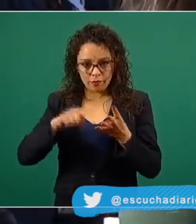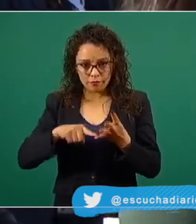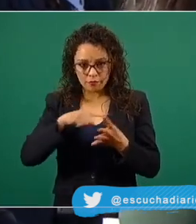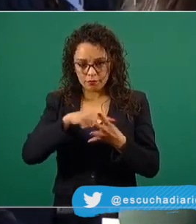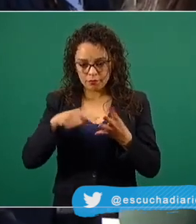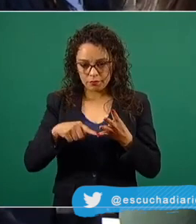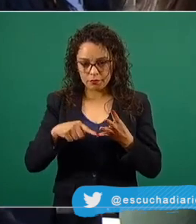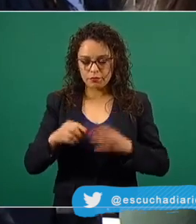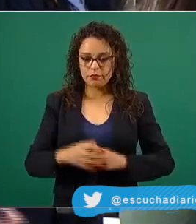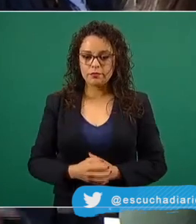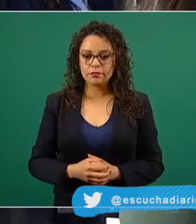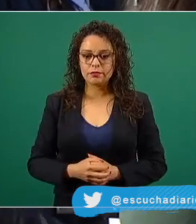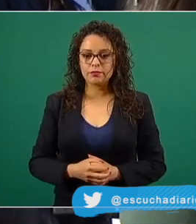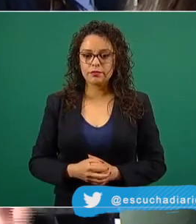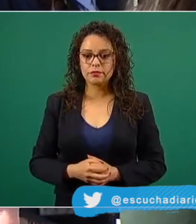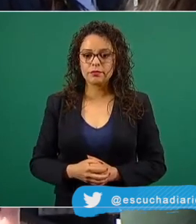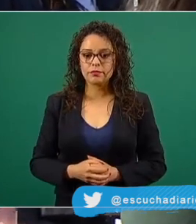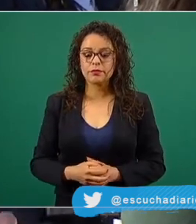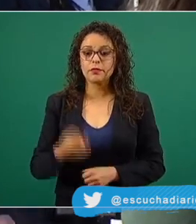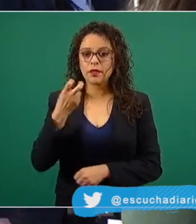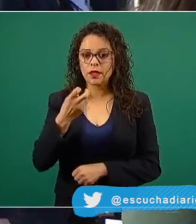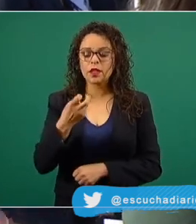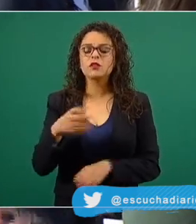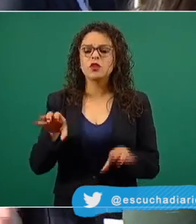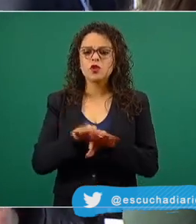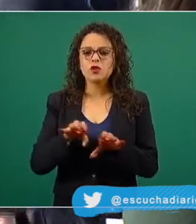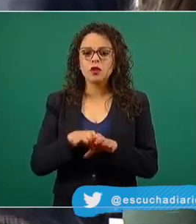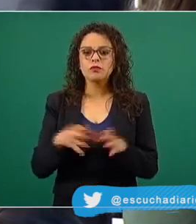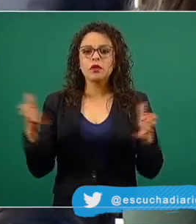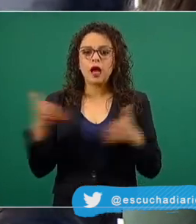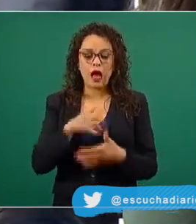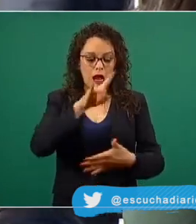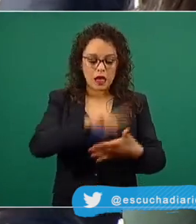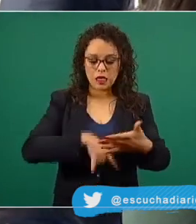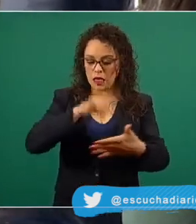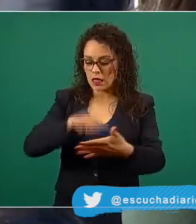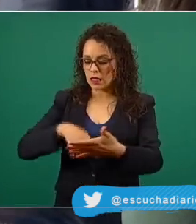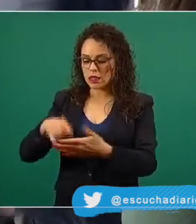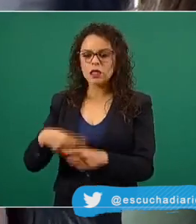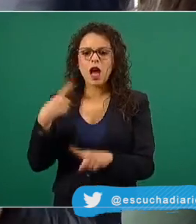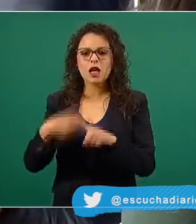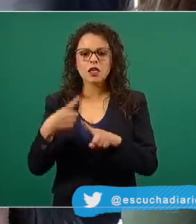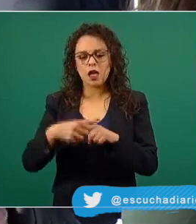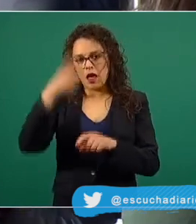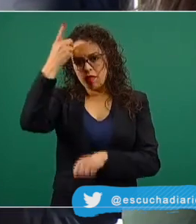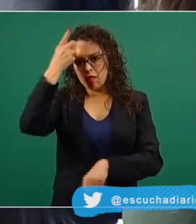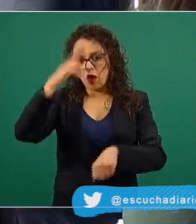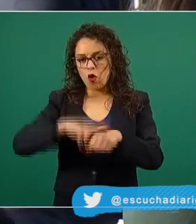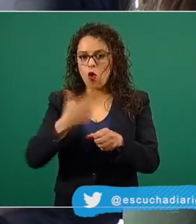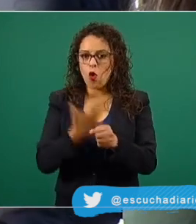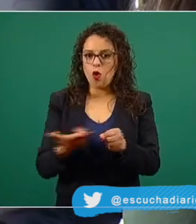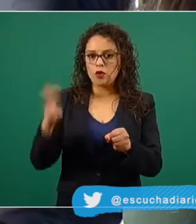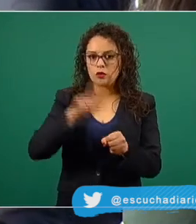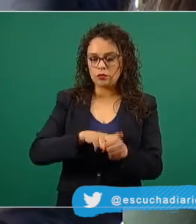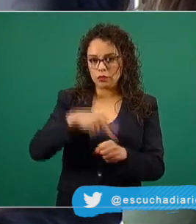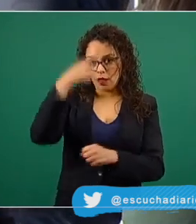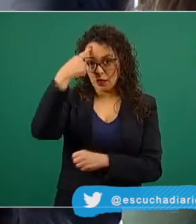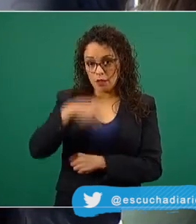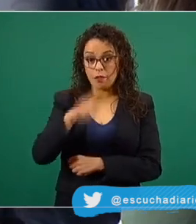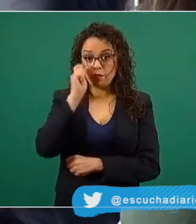se crearon las listas por los directores de los hospitales para que fueran primero los de primera línea.